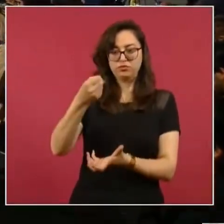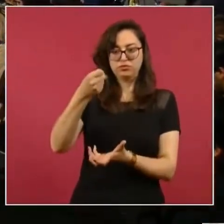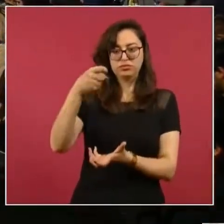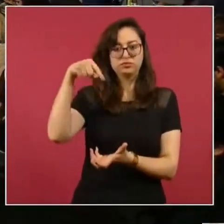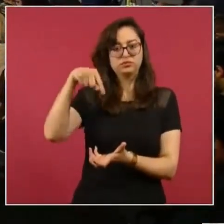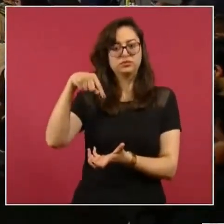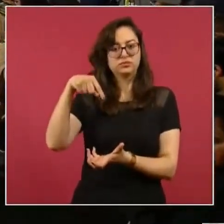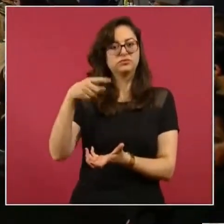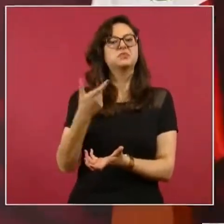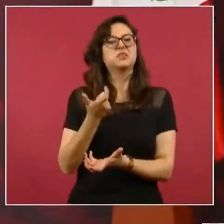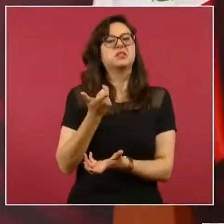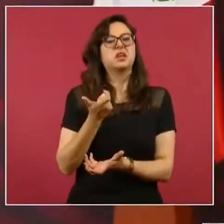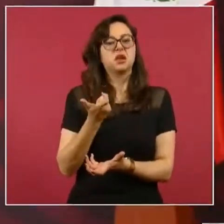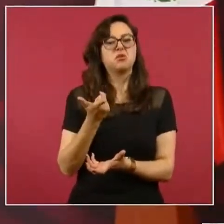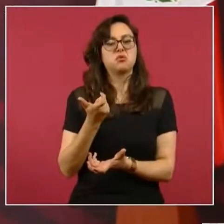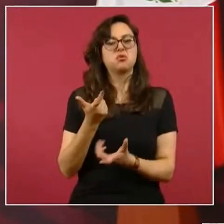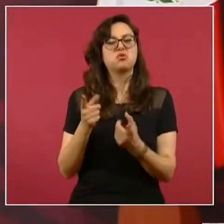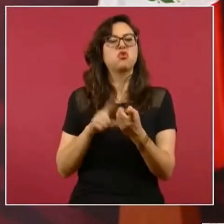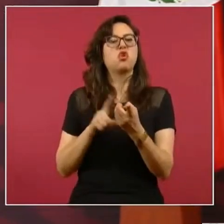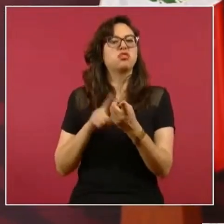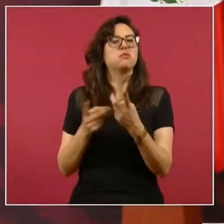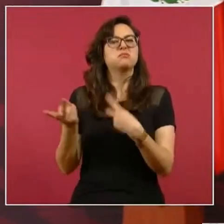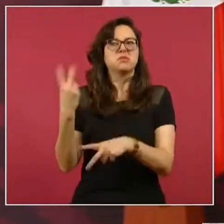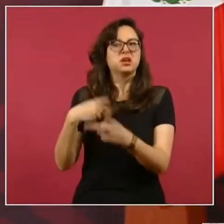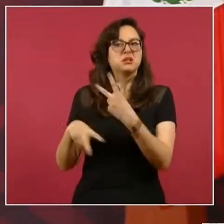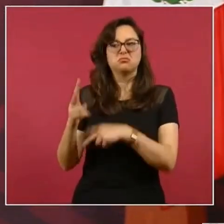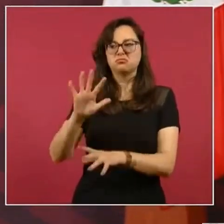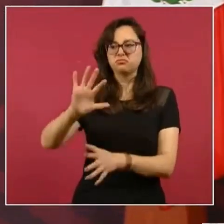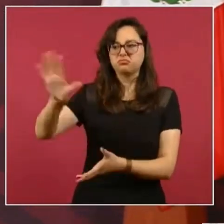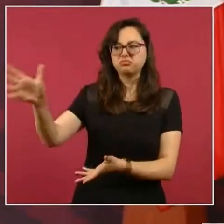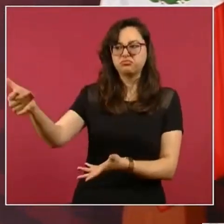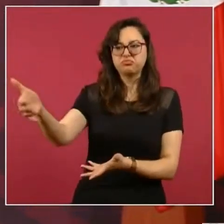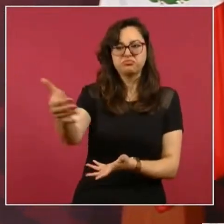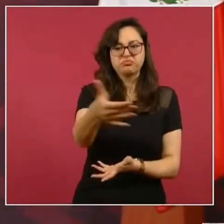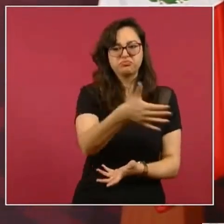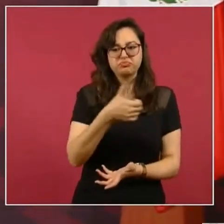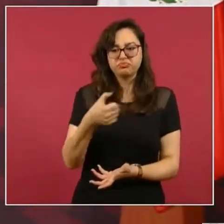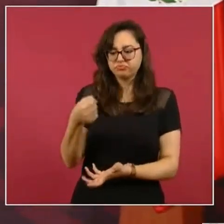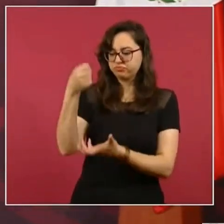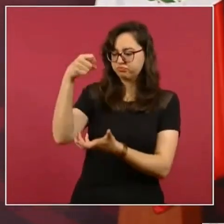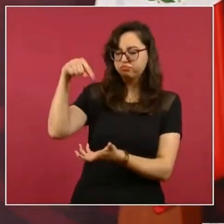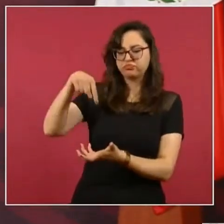integra con